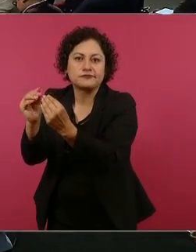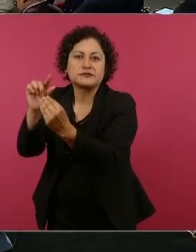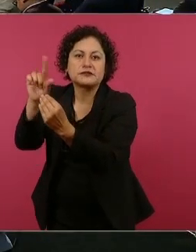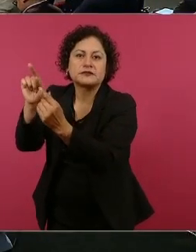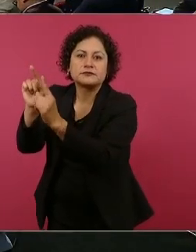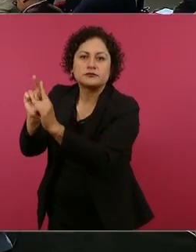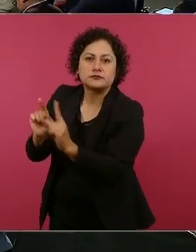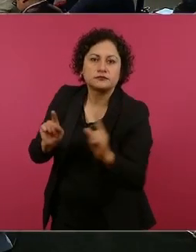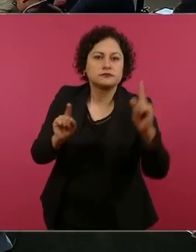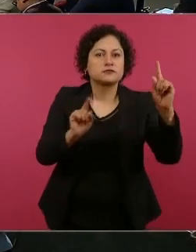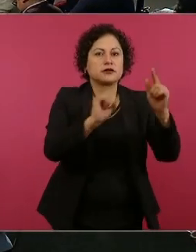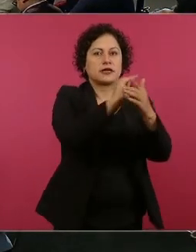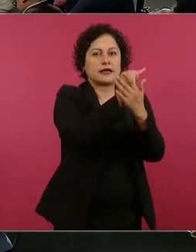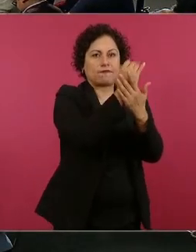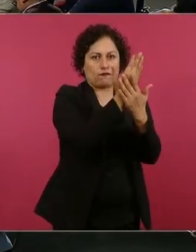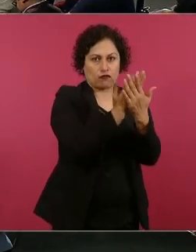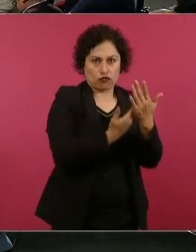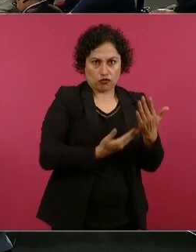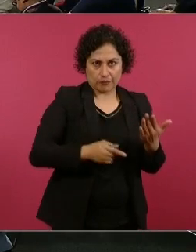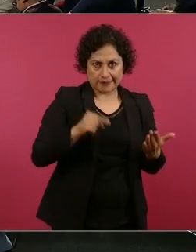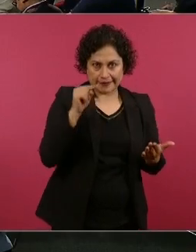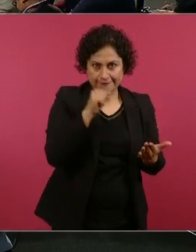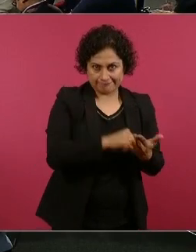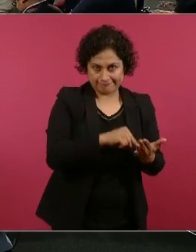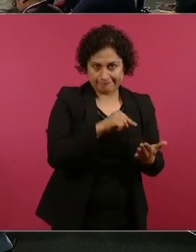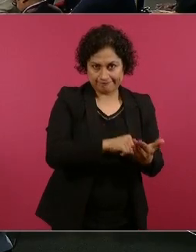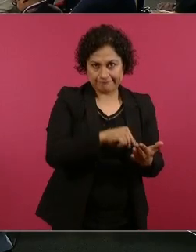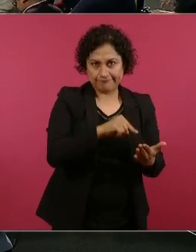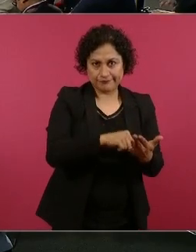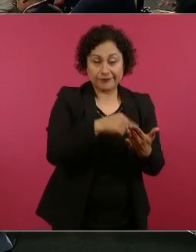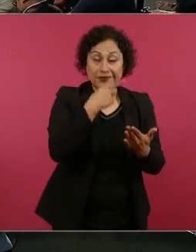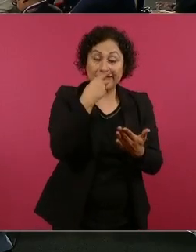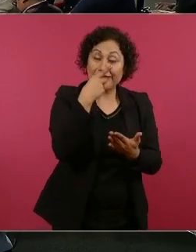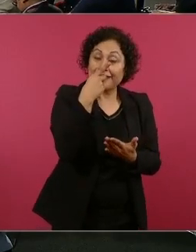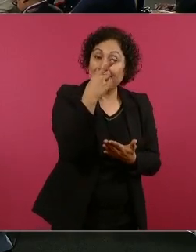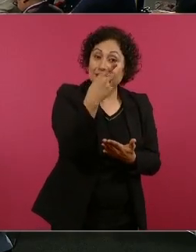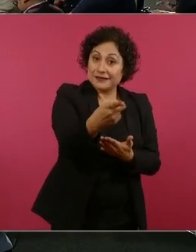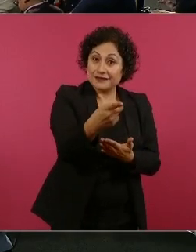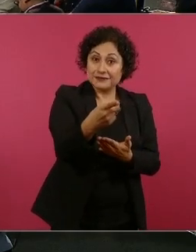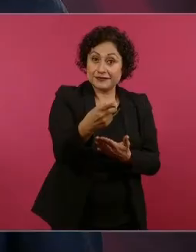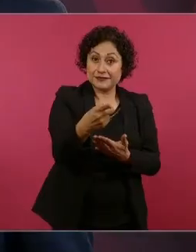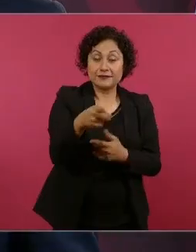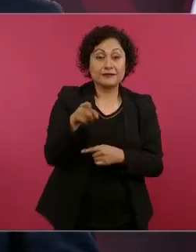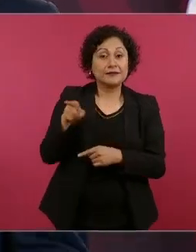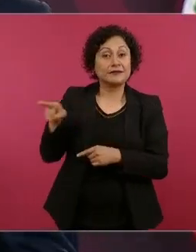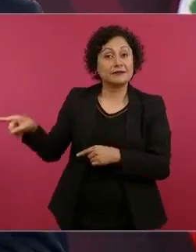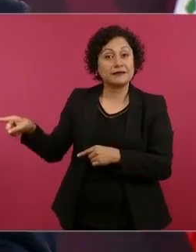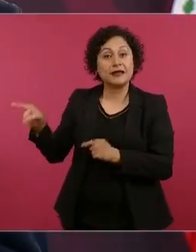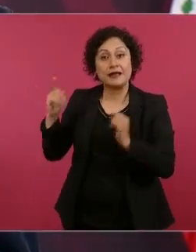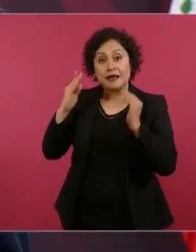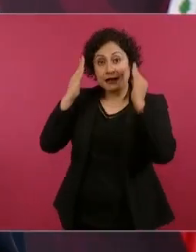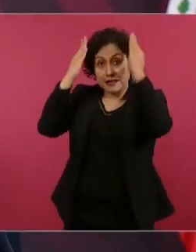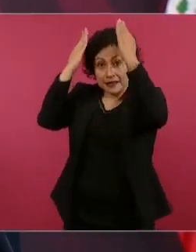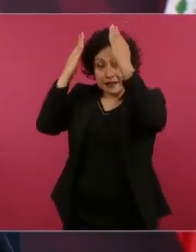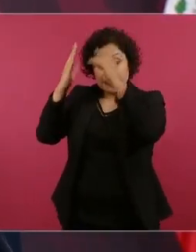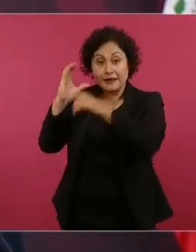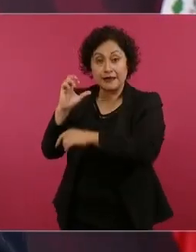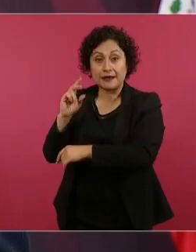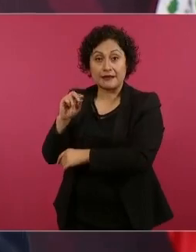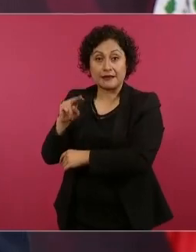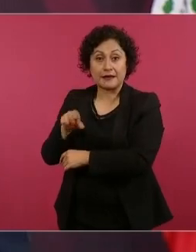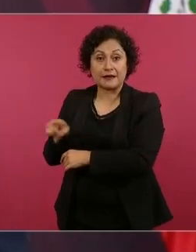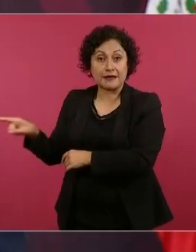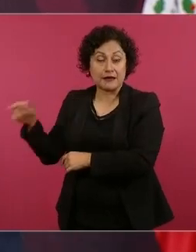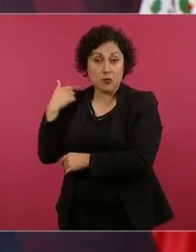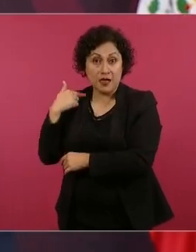Unidos en el Vaticano es que el cardenal le pide en el 2006